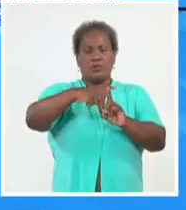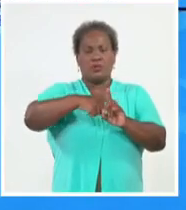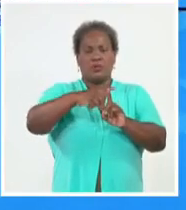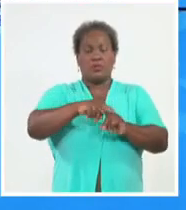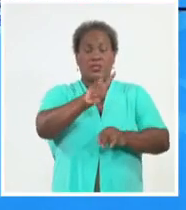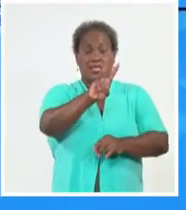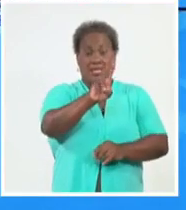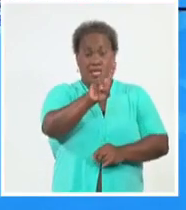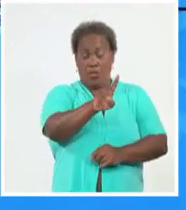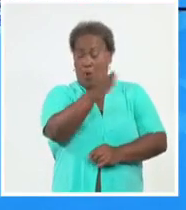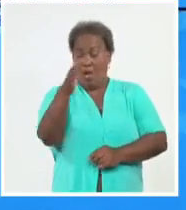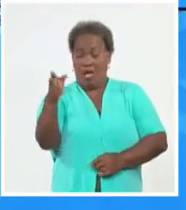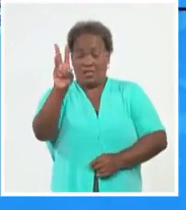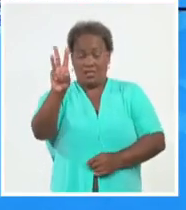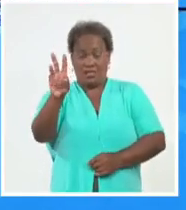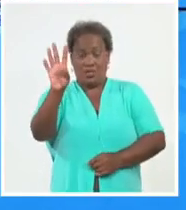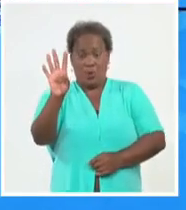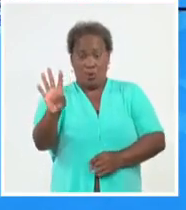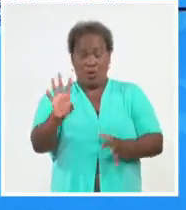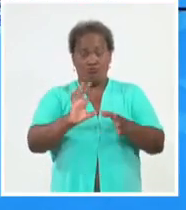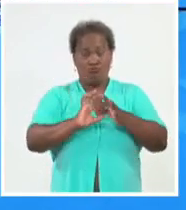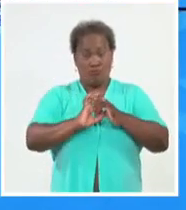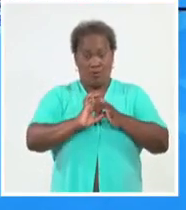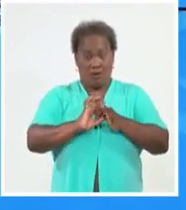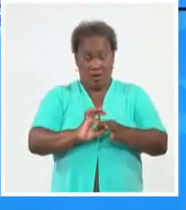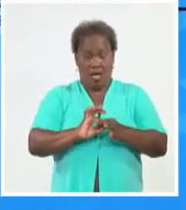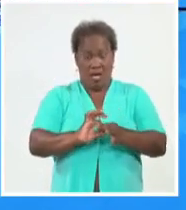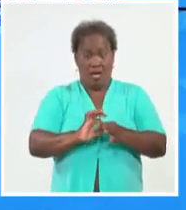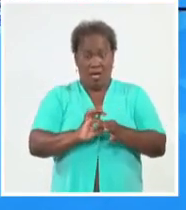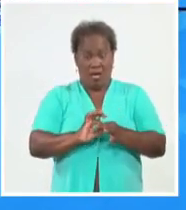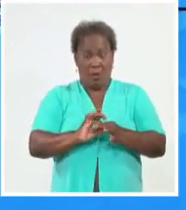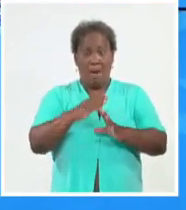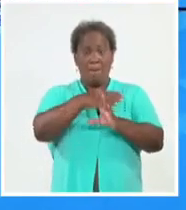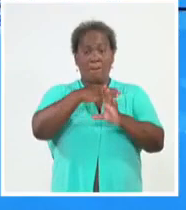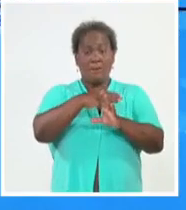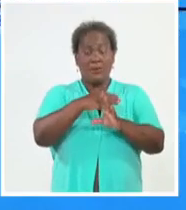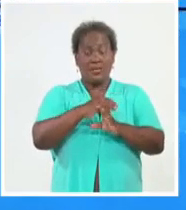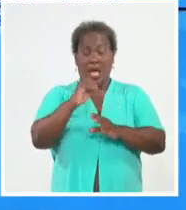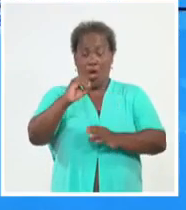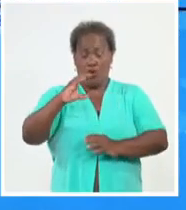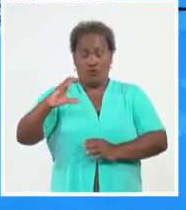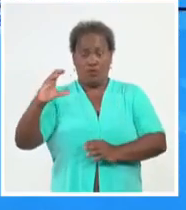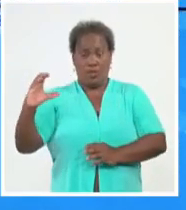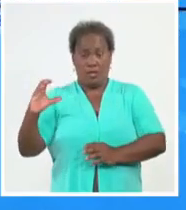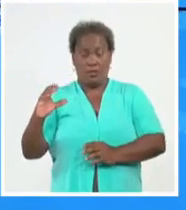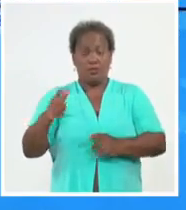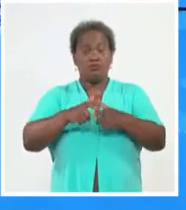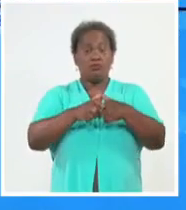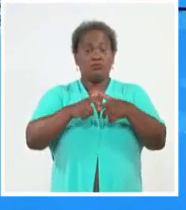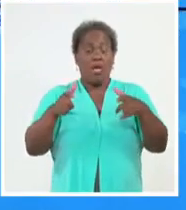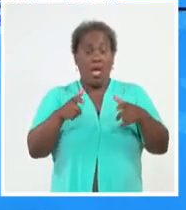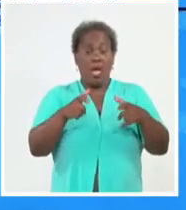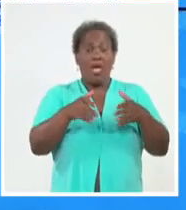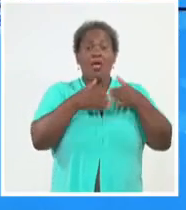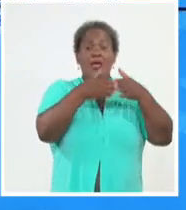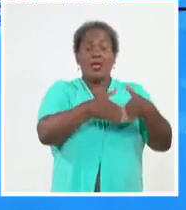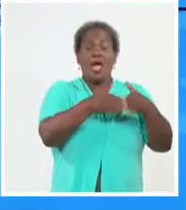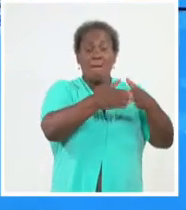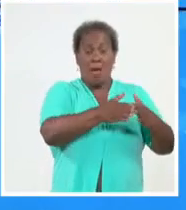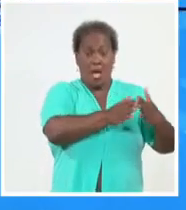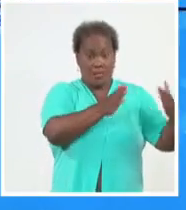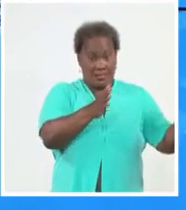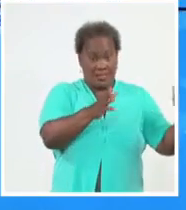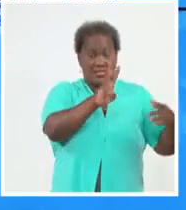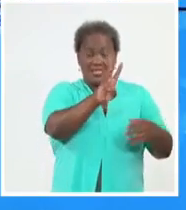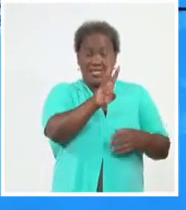32, 34 grados Celsius en casi toda la mitad occidental. Superiores, la provincia de Granma llegará hasta 36